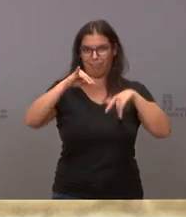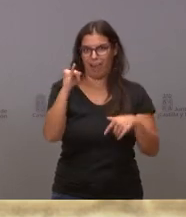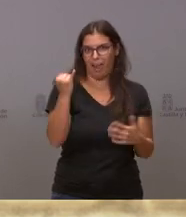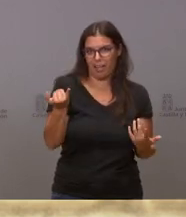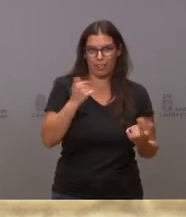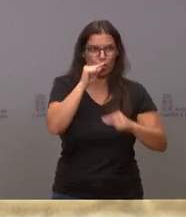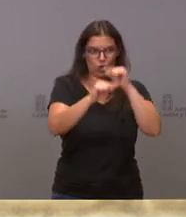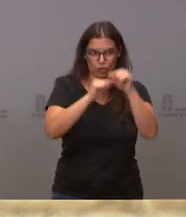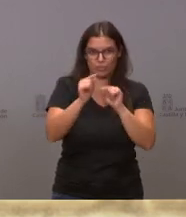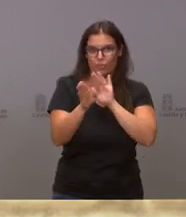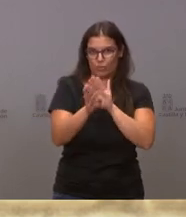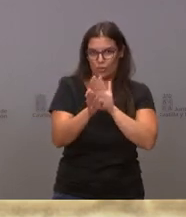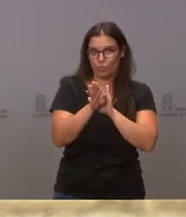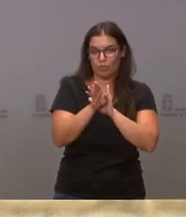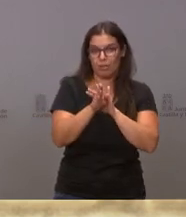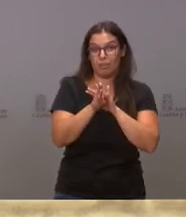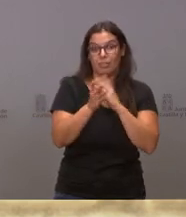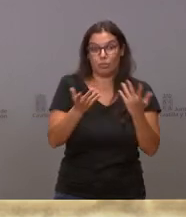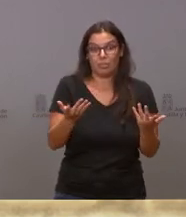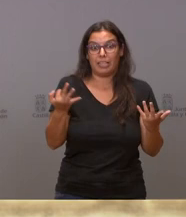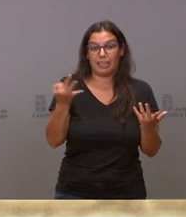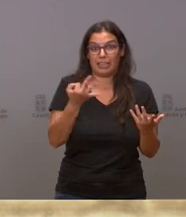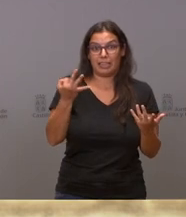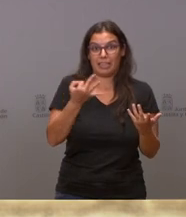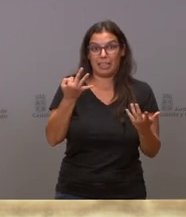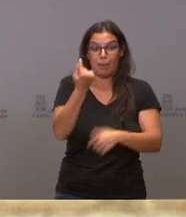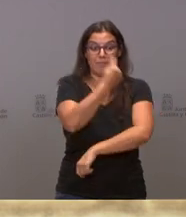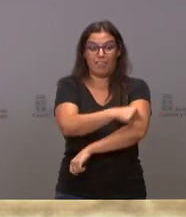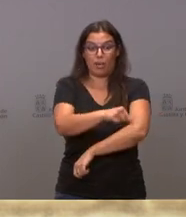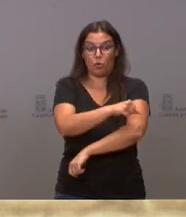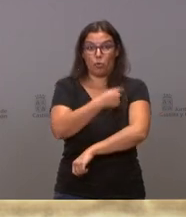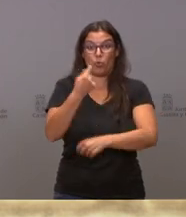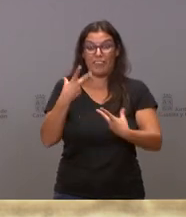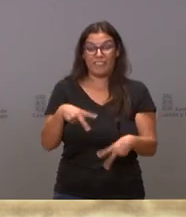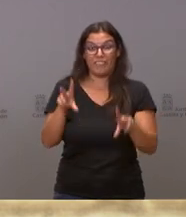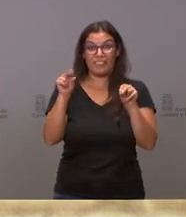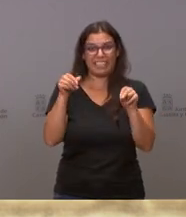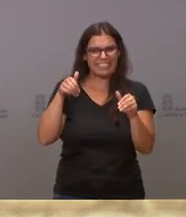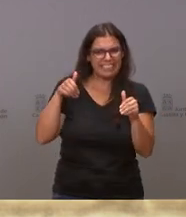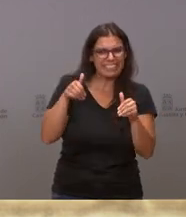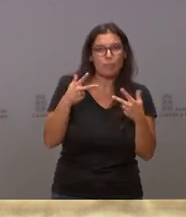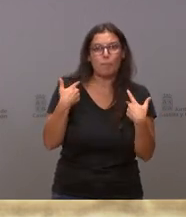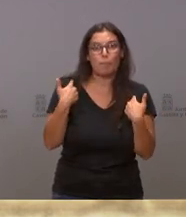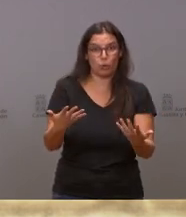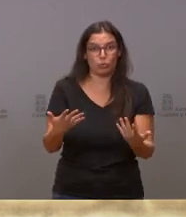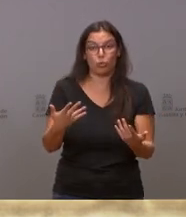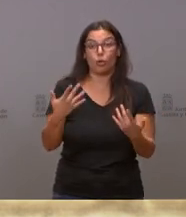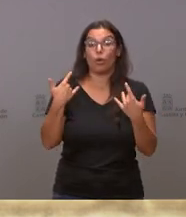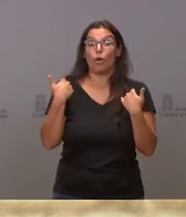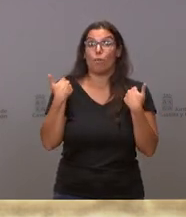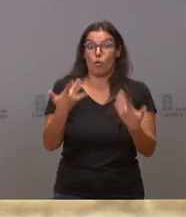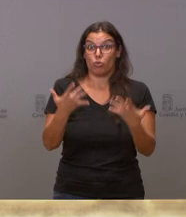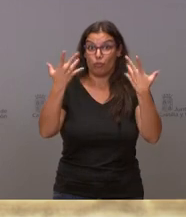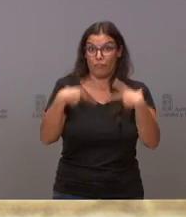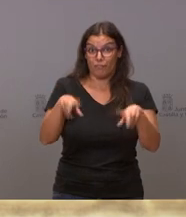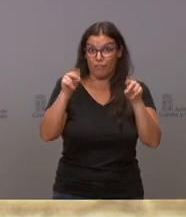contagiando y lo que tenemos es que terminar la vacunación cuanto antes. Y una vez que se produzca esa situación,